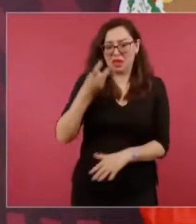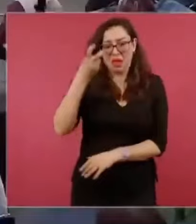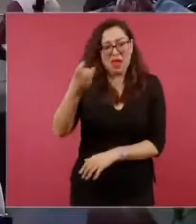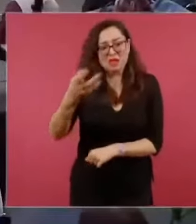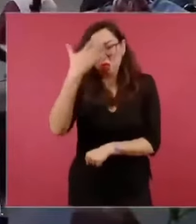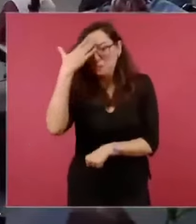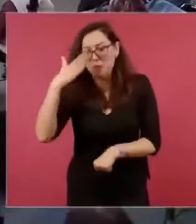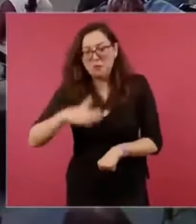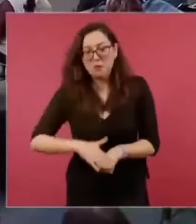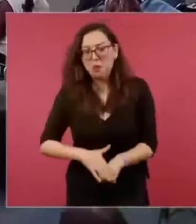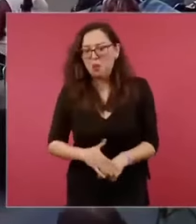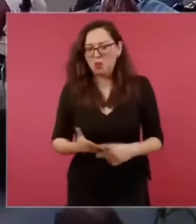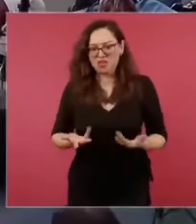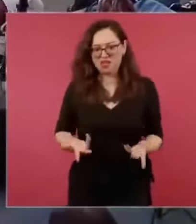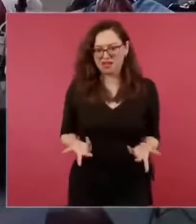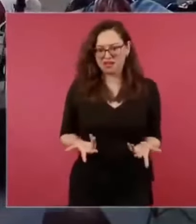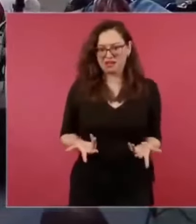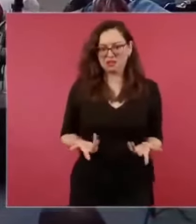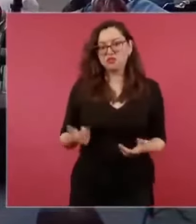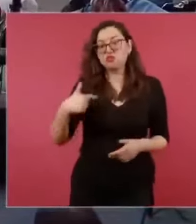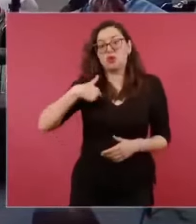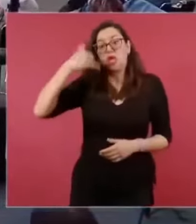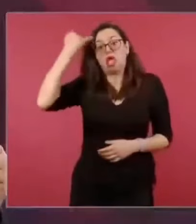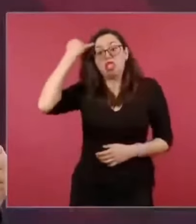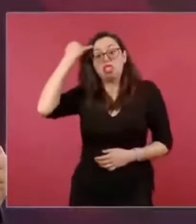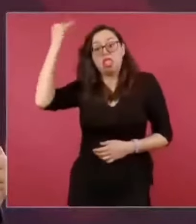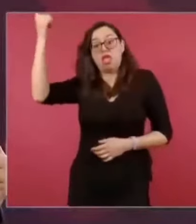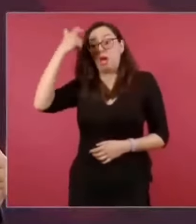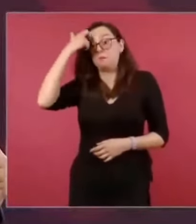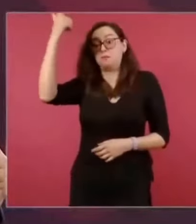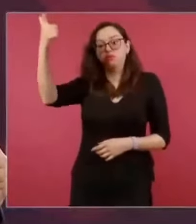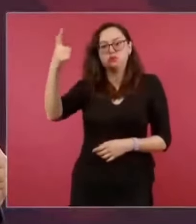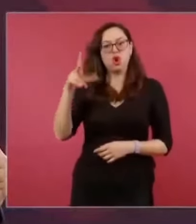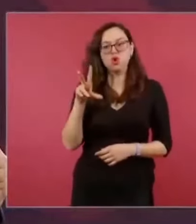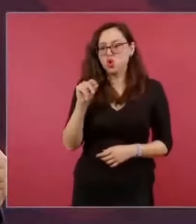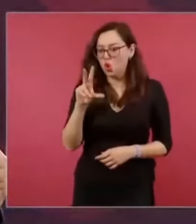Entonces, no es cualquier cosa.